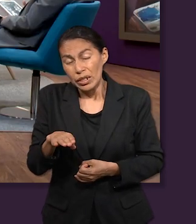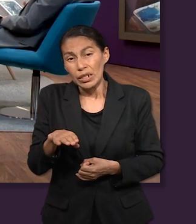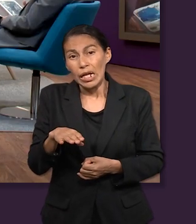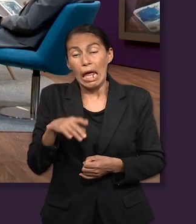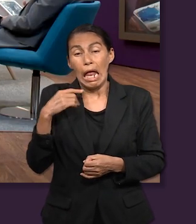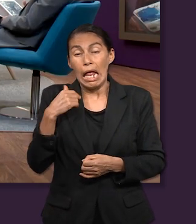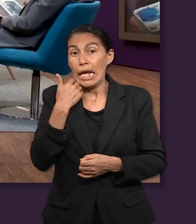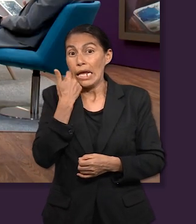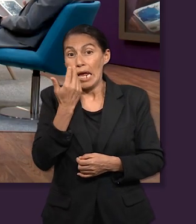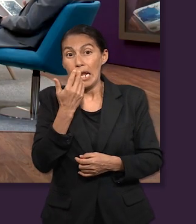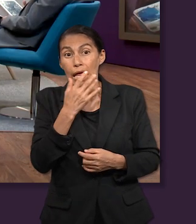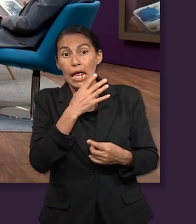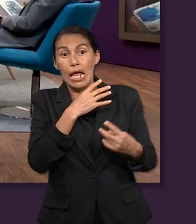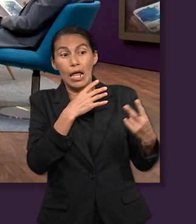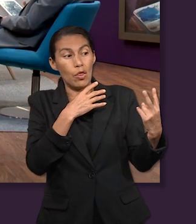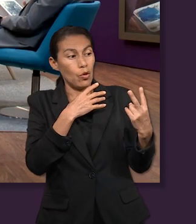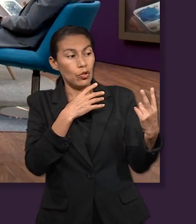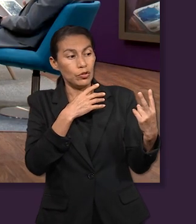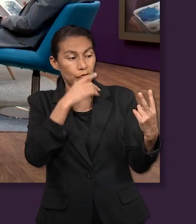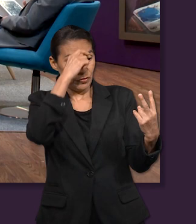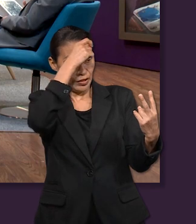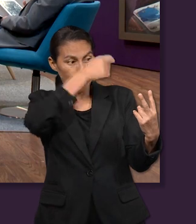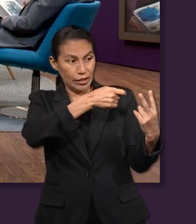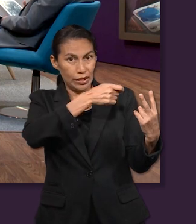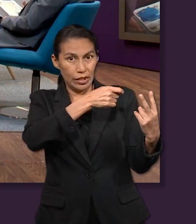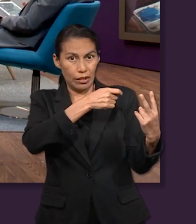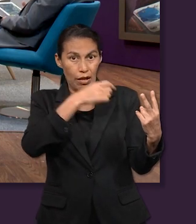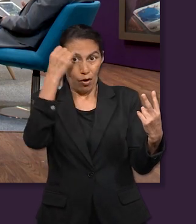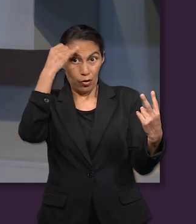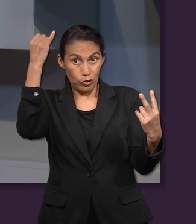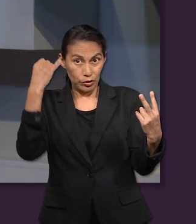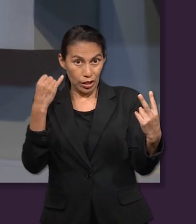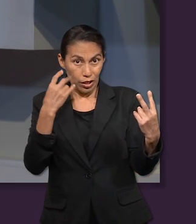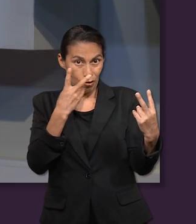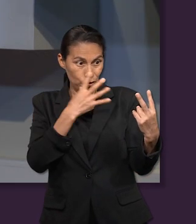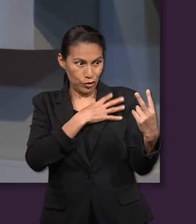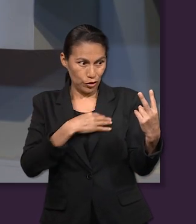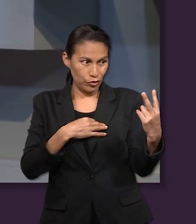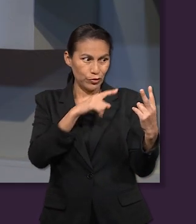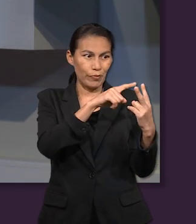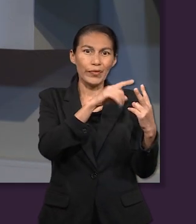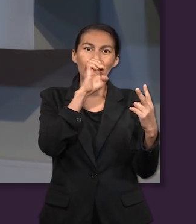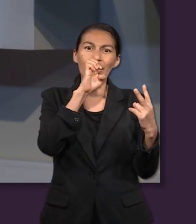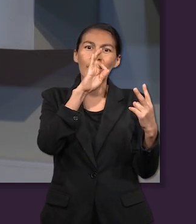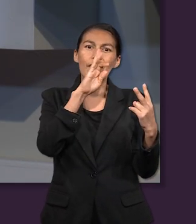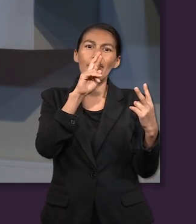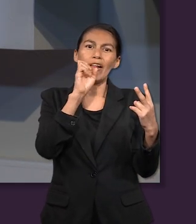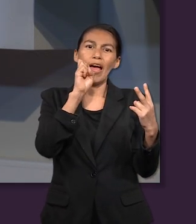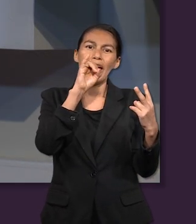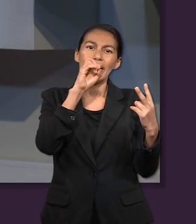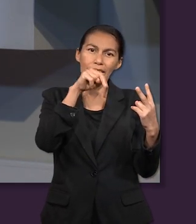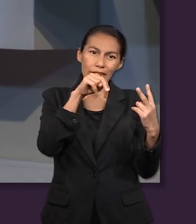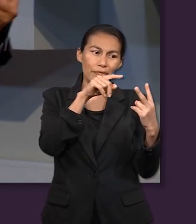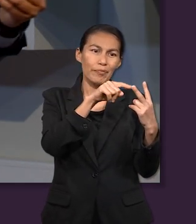decide bendecir a los hijos de José. Sabemos que la bendición es de